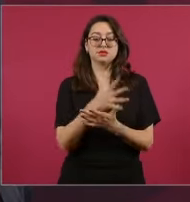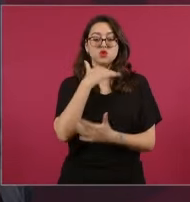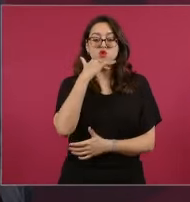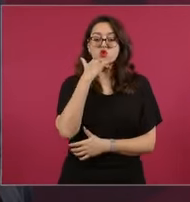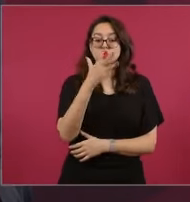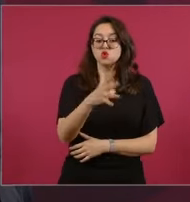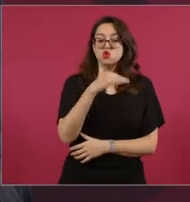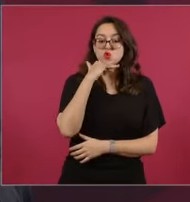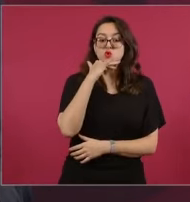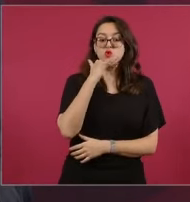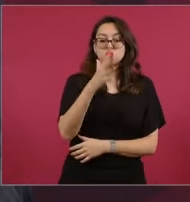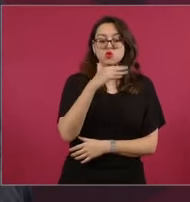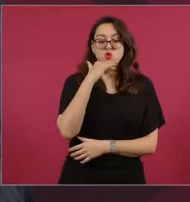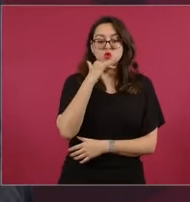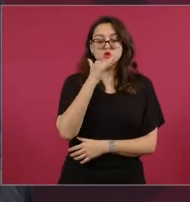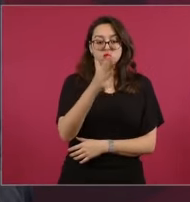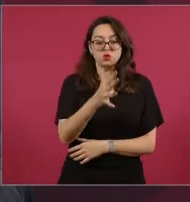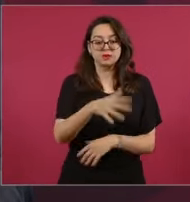corruptos.